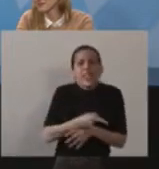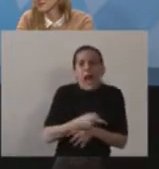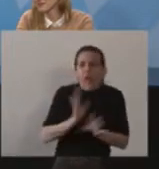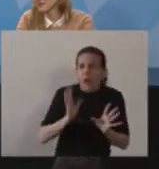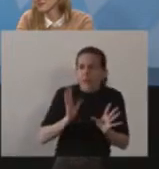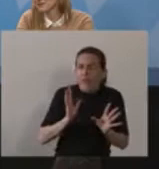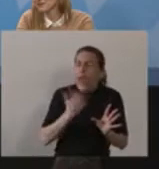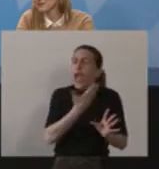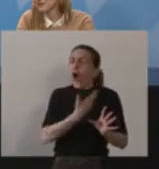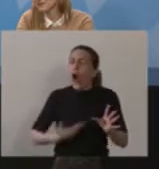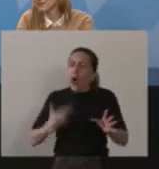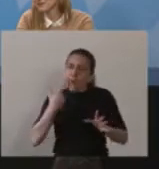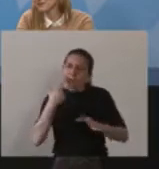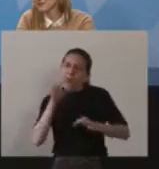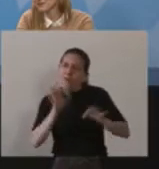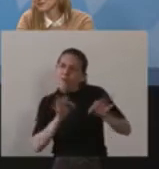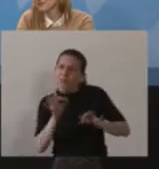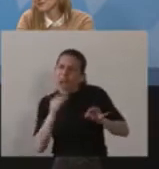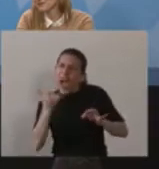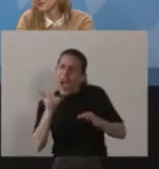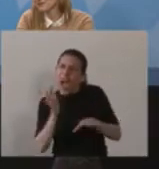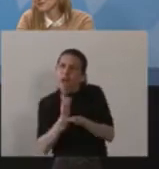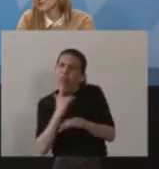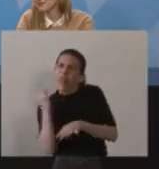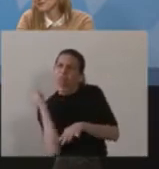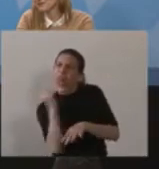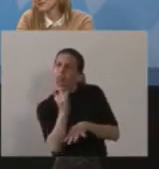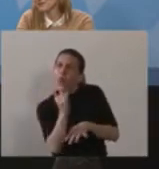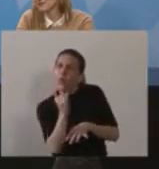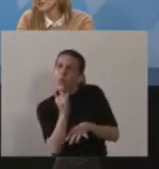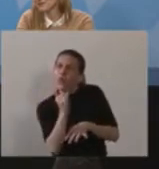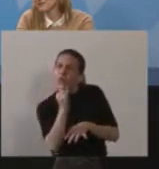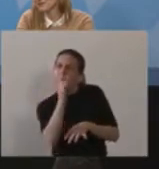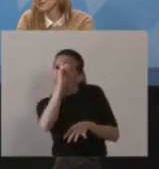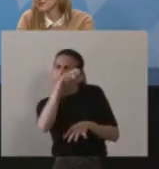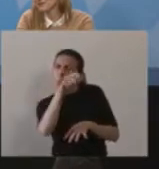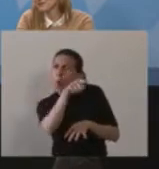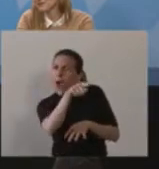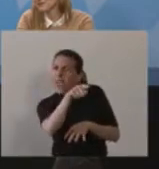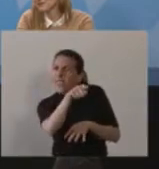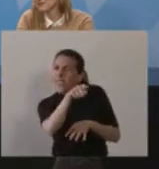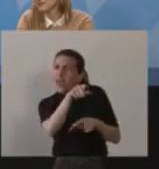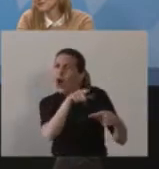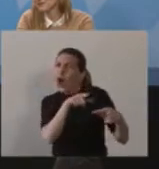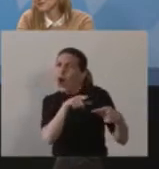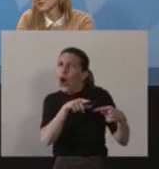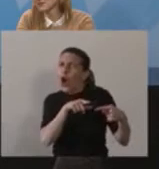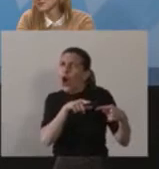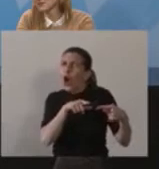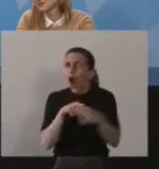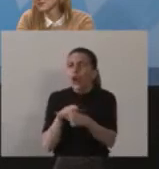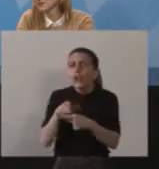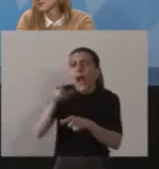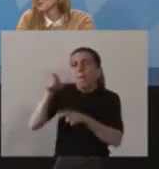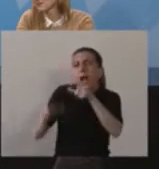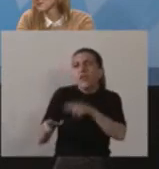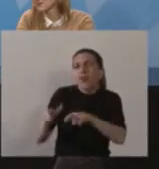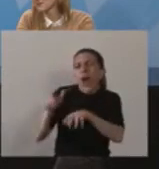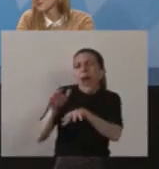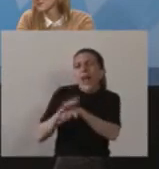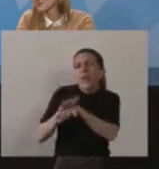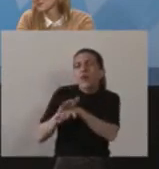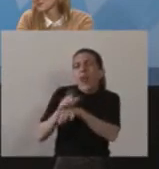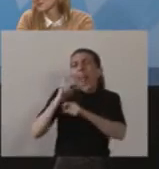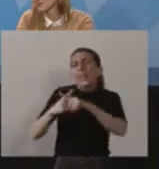la alternativa de presentar alguna denuncia ante la justicia contra los responsables del gobierno anterior